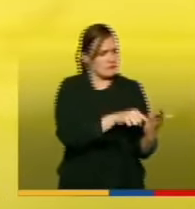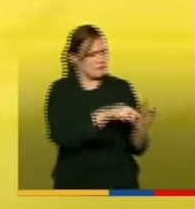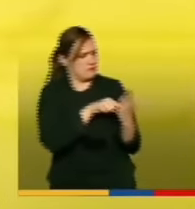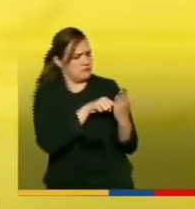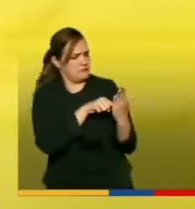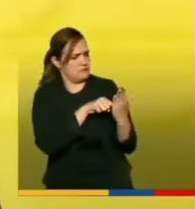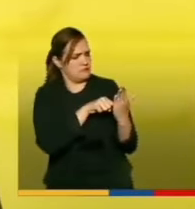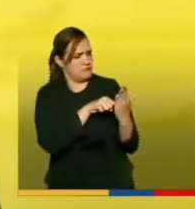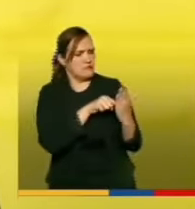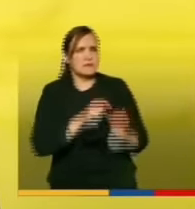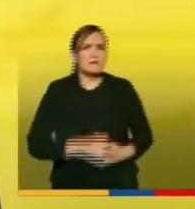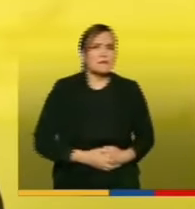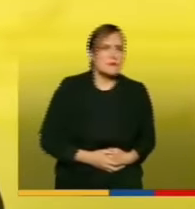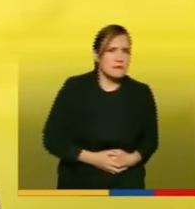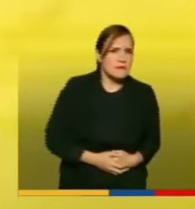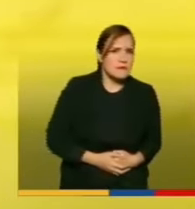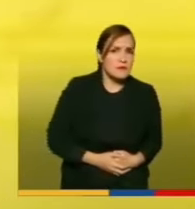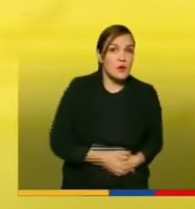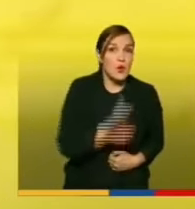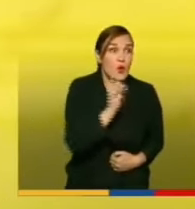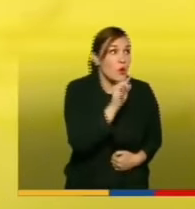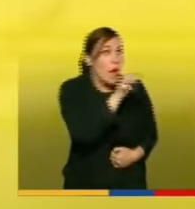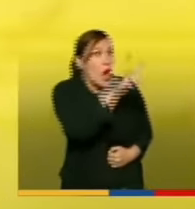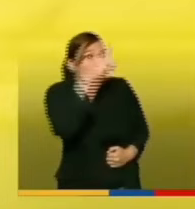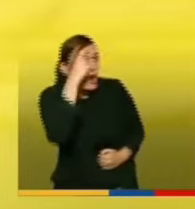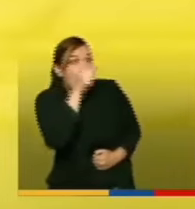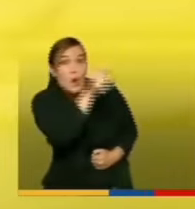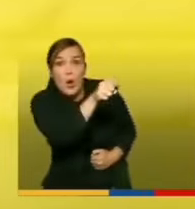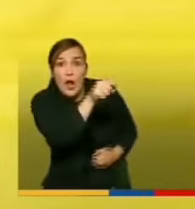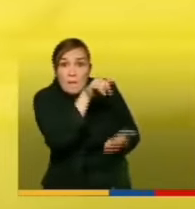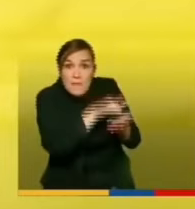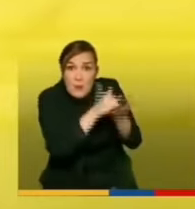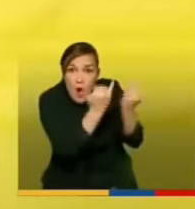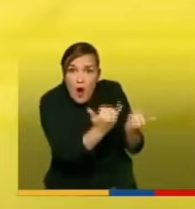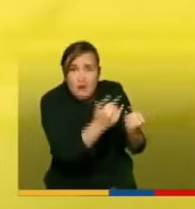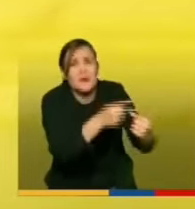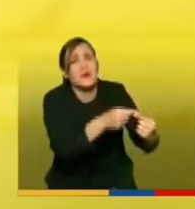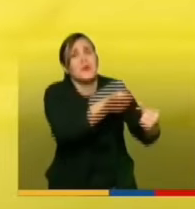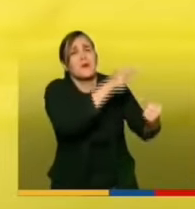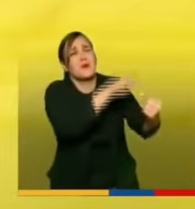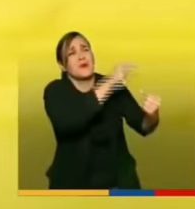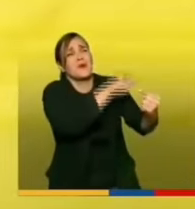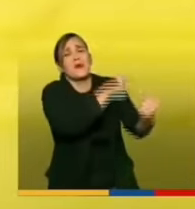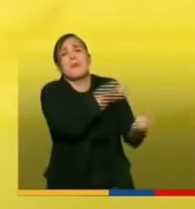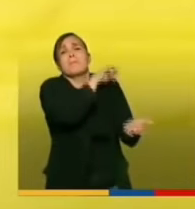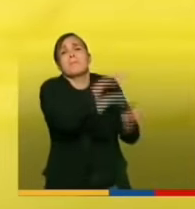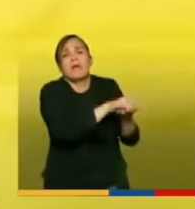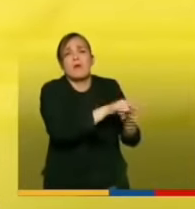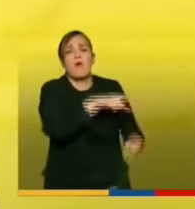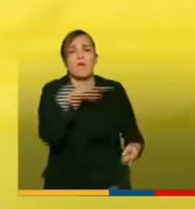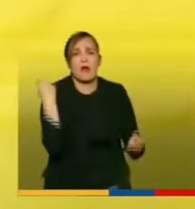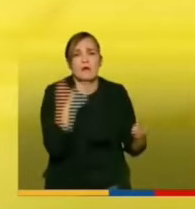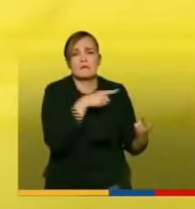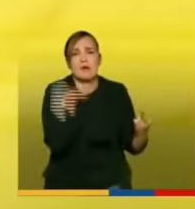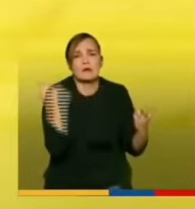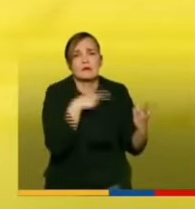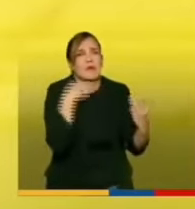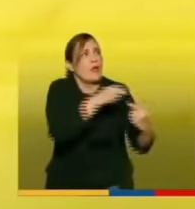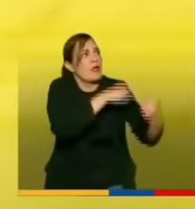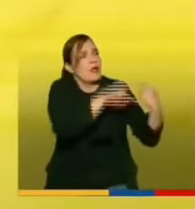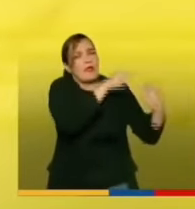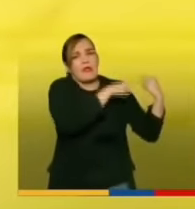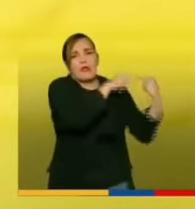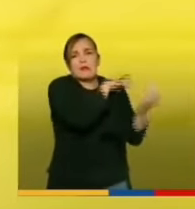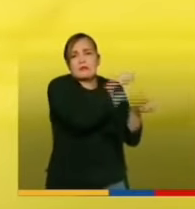Y no lo digo por un gobierno o por otro, todos, todos han fracasado por igual. tal vez